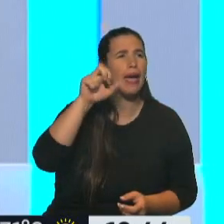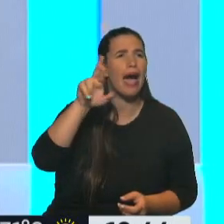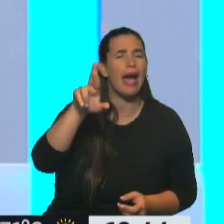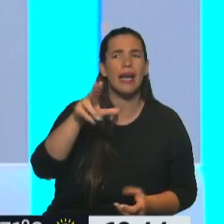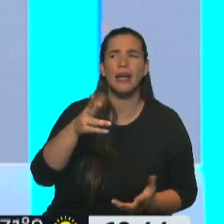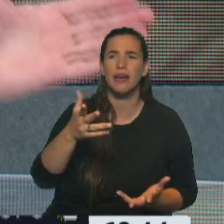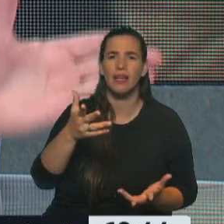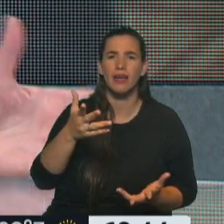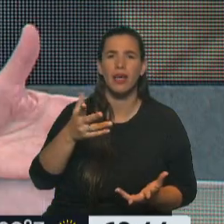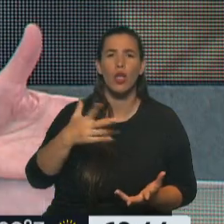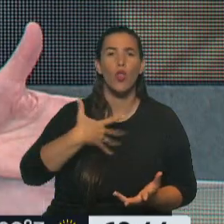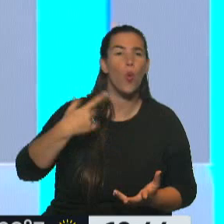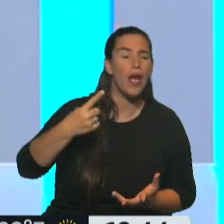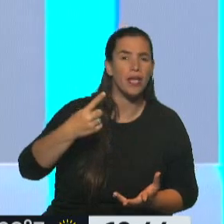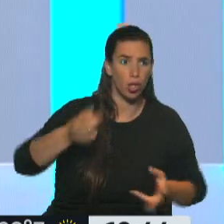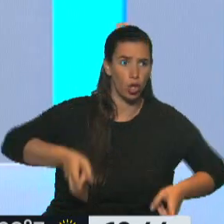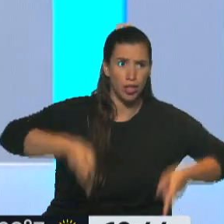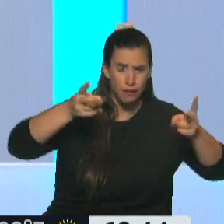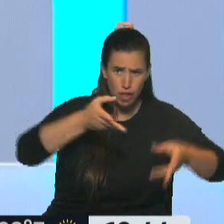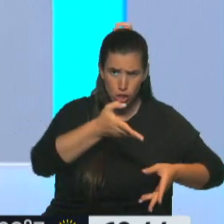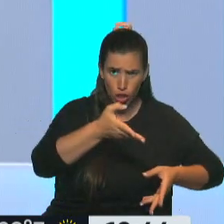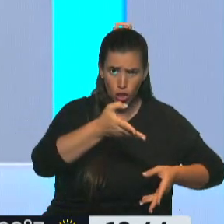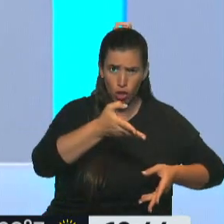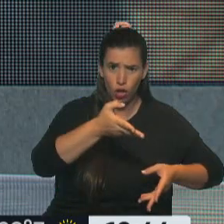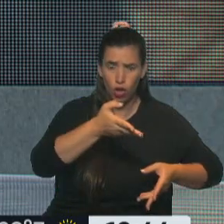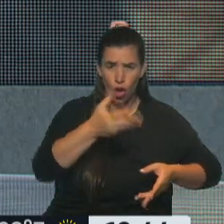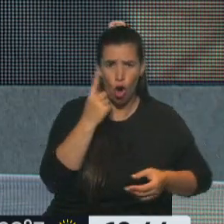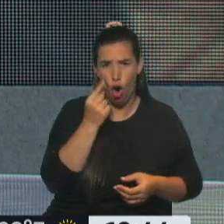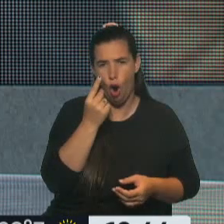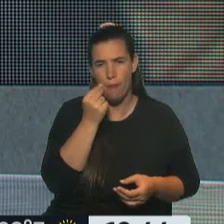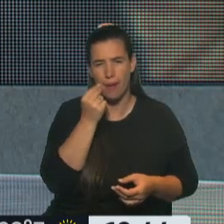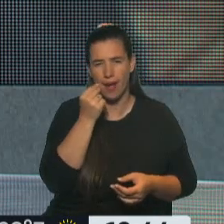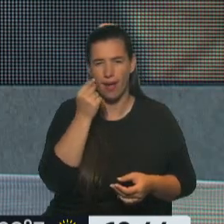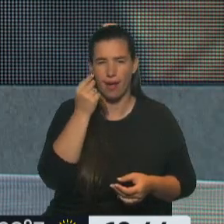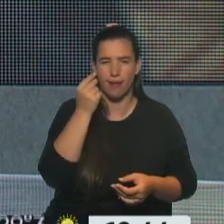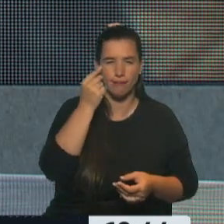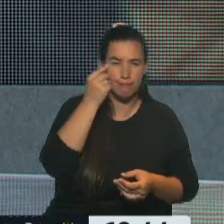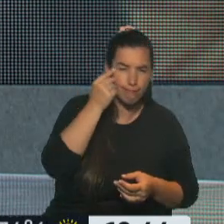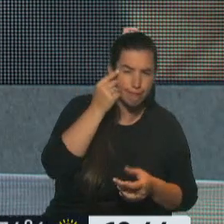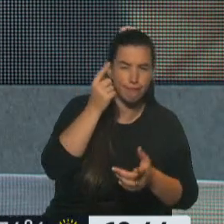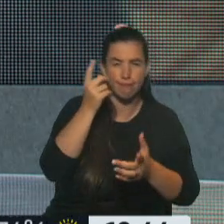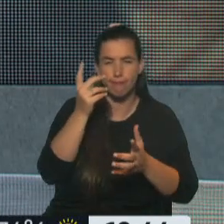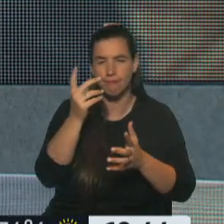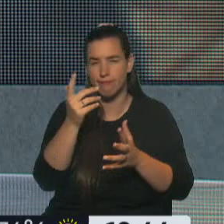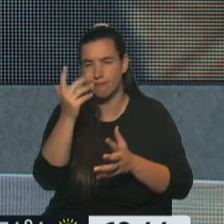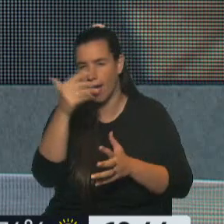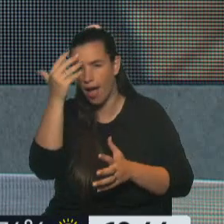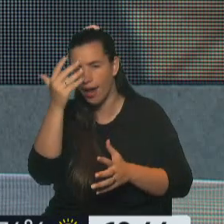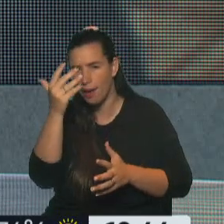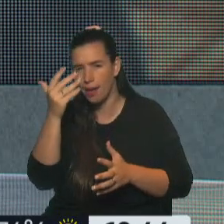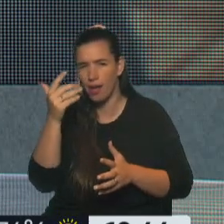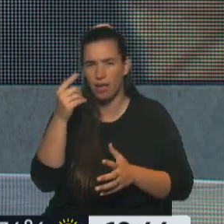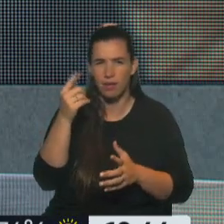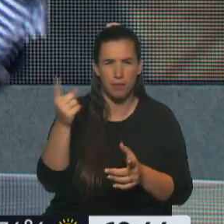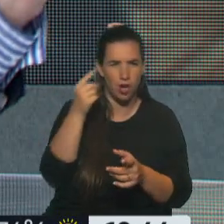El dueño de la galería. Era un hombre oriental, paisano también de esas cosas. o árabe?